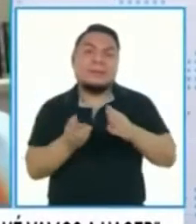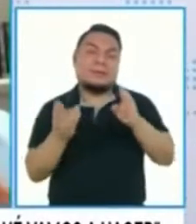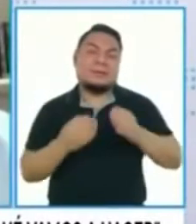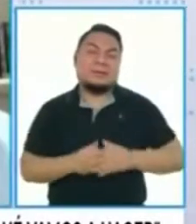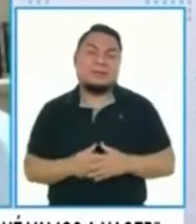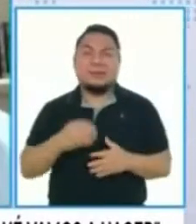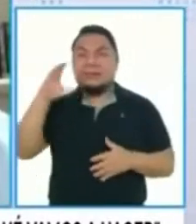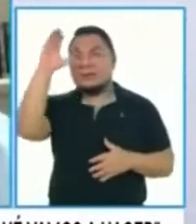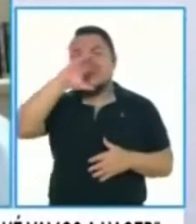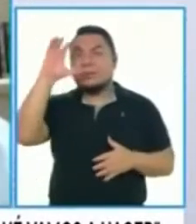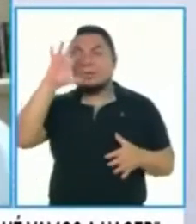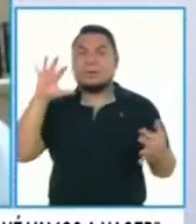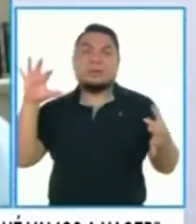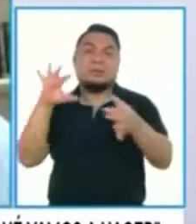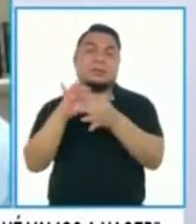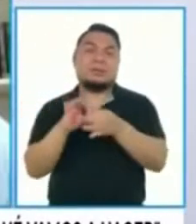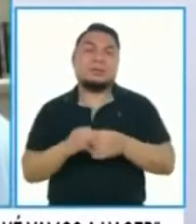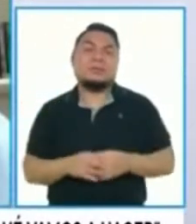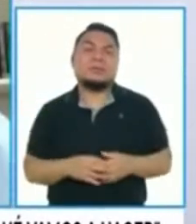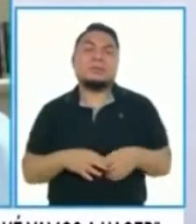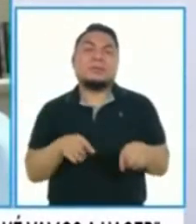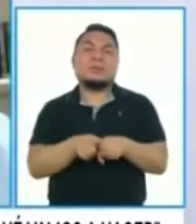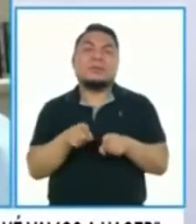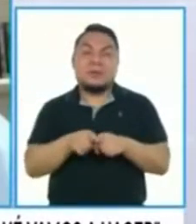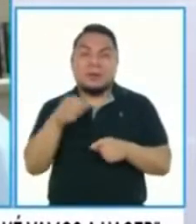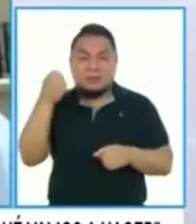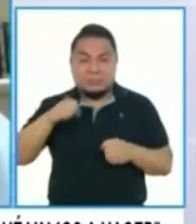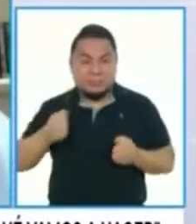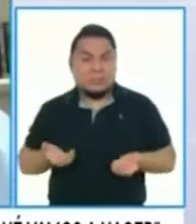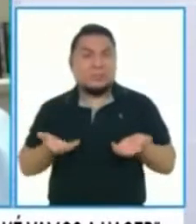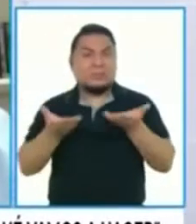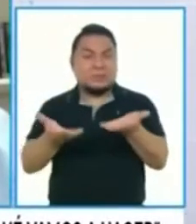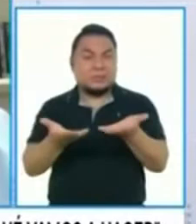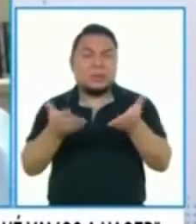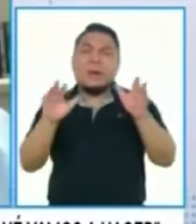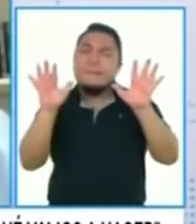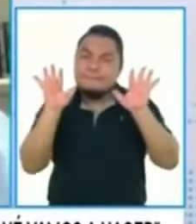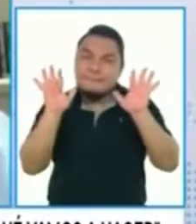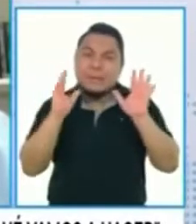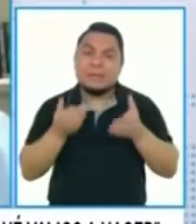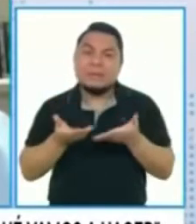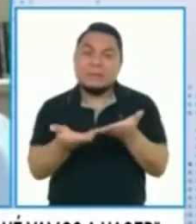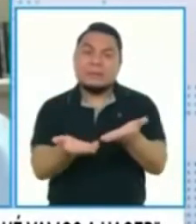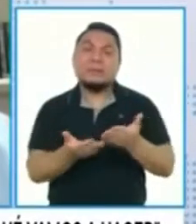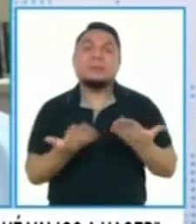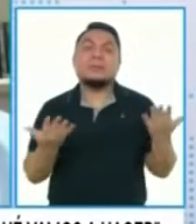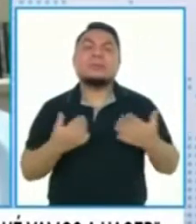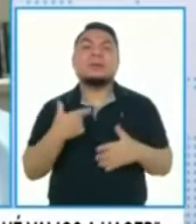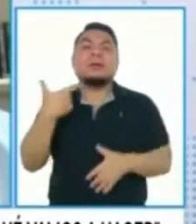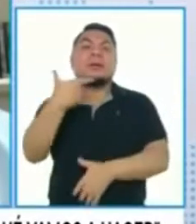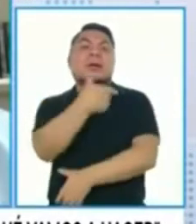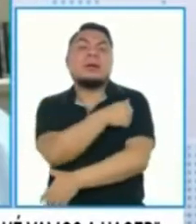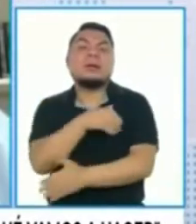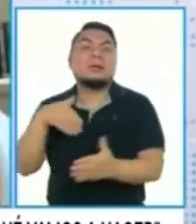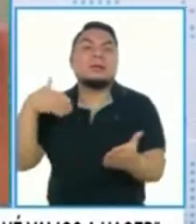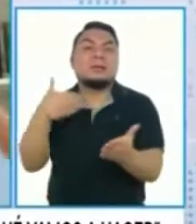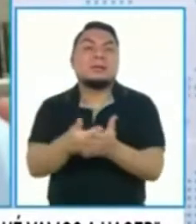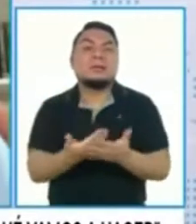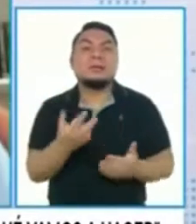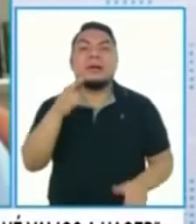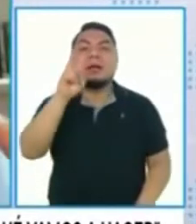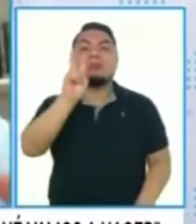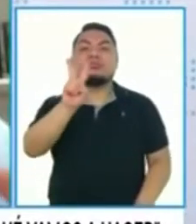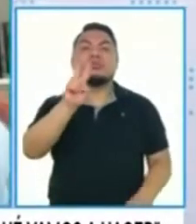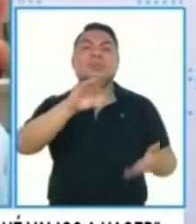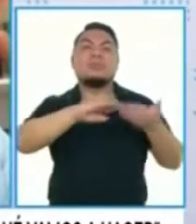buscar alianzas y garantizar, por lo menos, que la vacuna llegue a dos